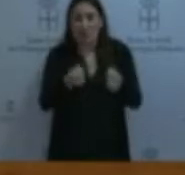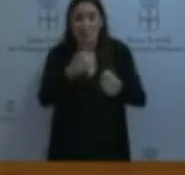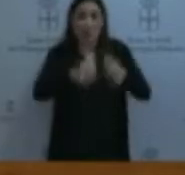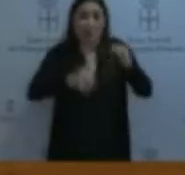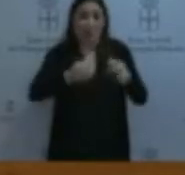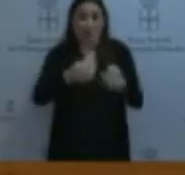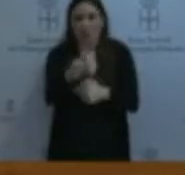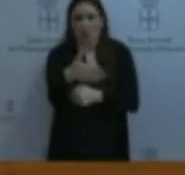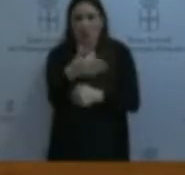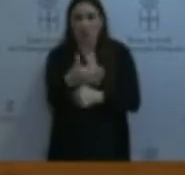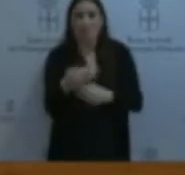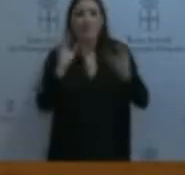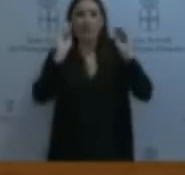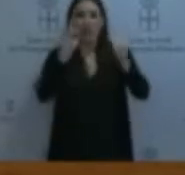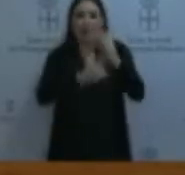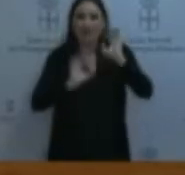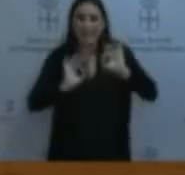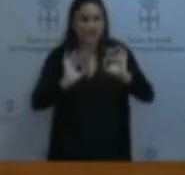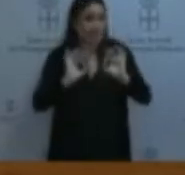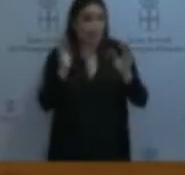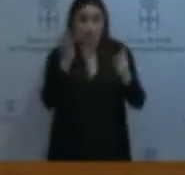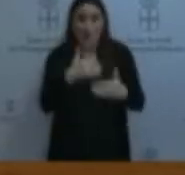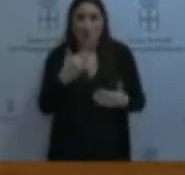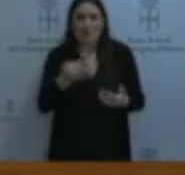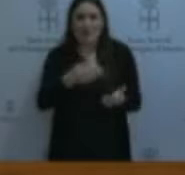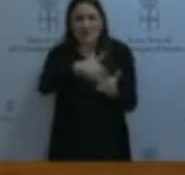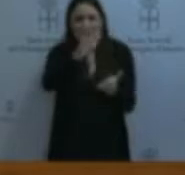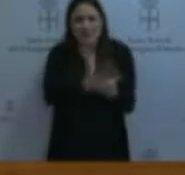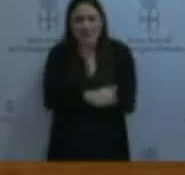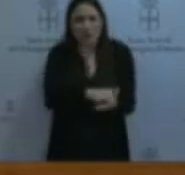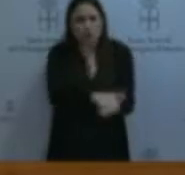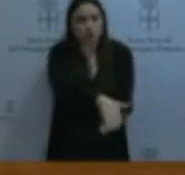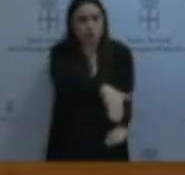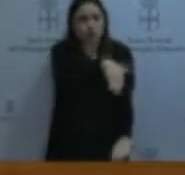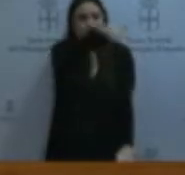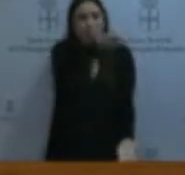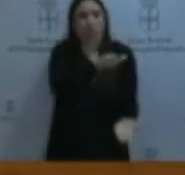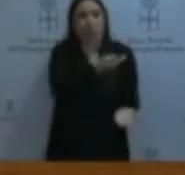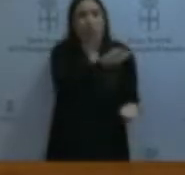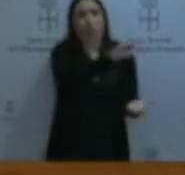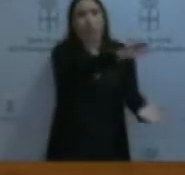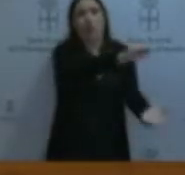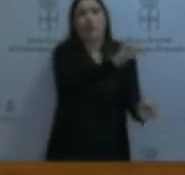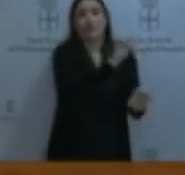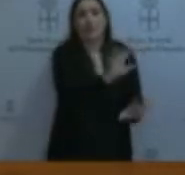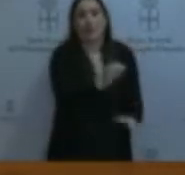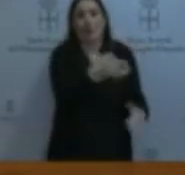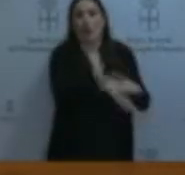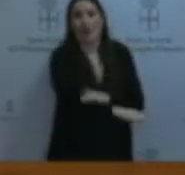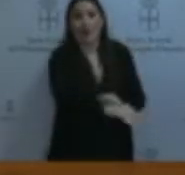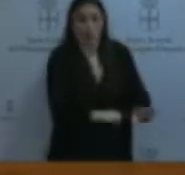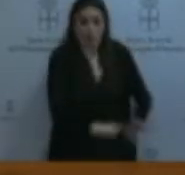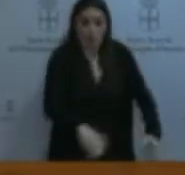lamentables, falta de formación especializada, miles de expedientes amontonados en trasteros o garajes en el suelo.